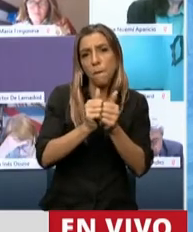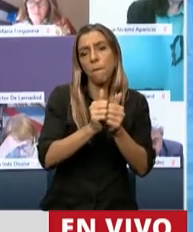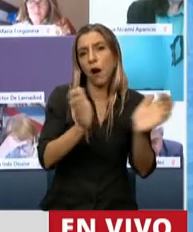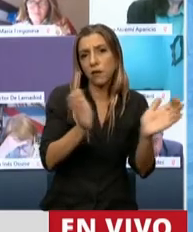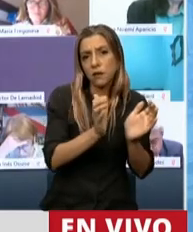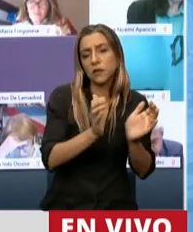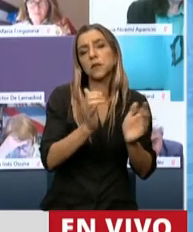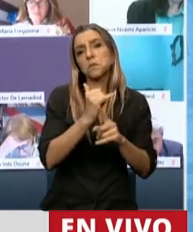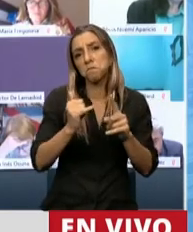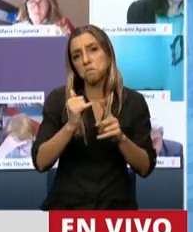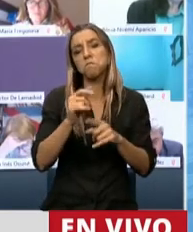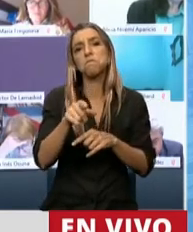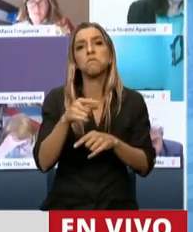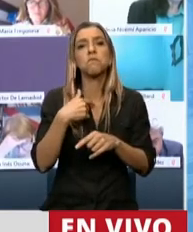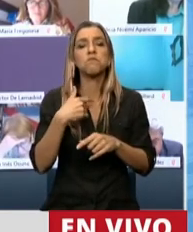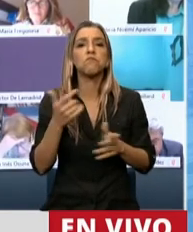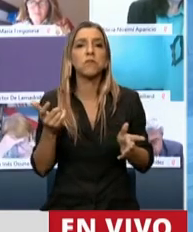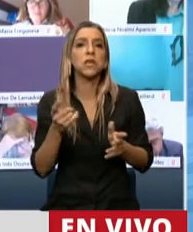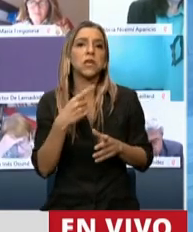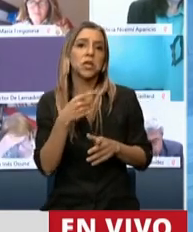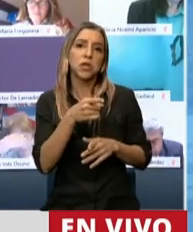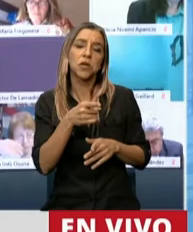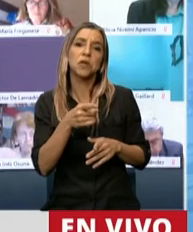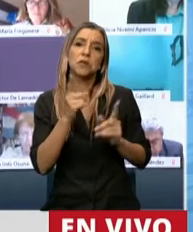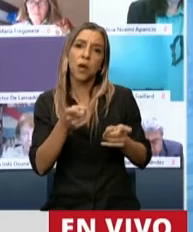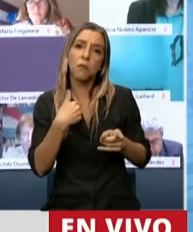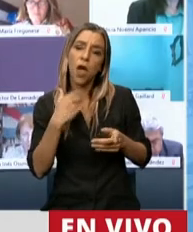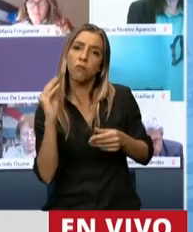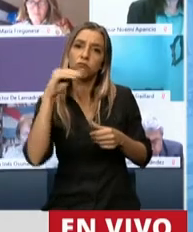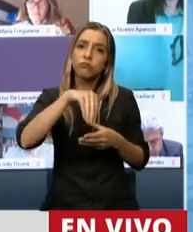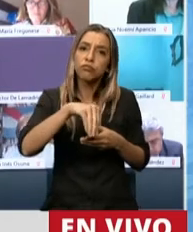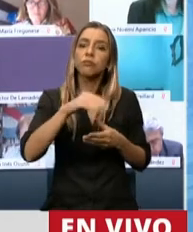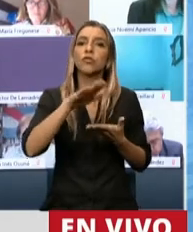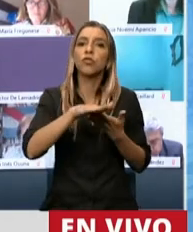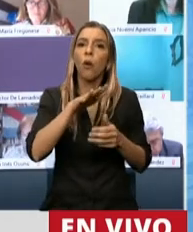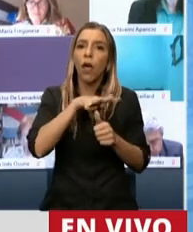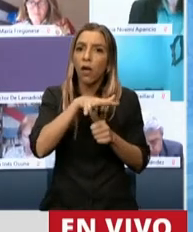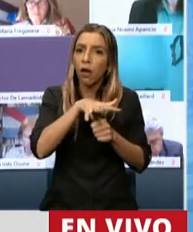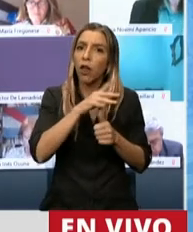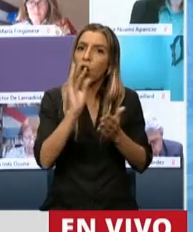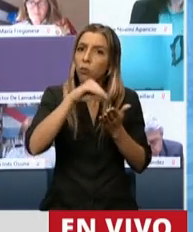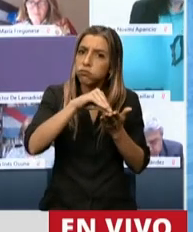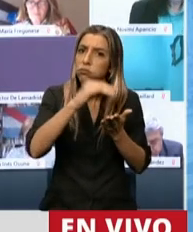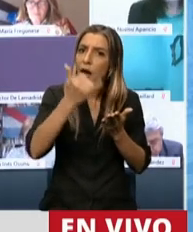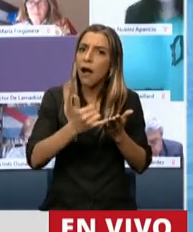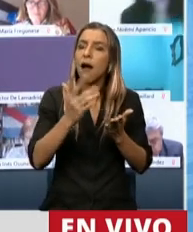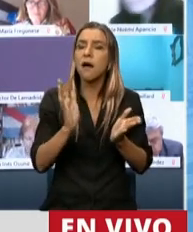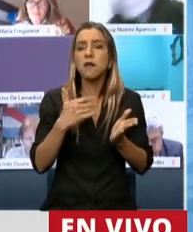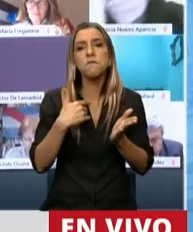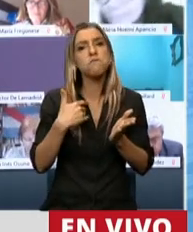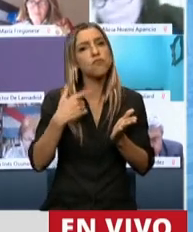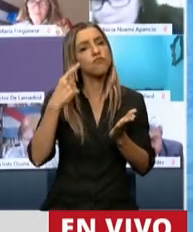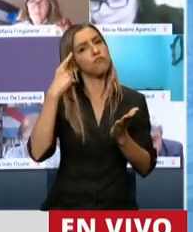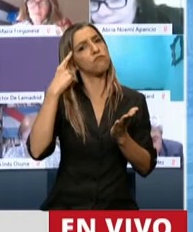mirada con perspectiva de gel. En este caso, Presidenta, si buscamos antecedentes